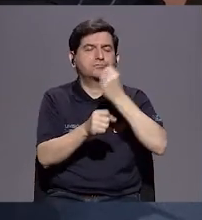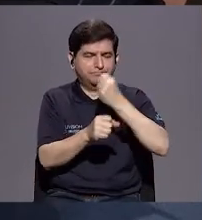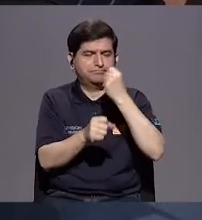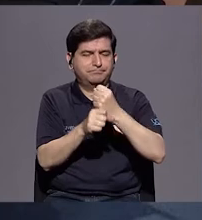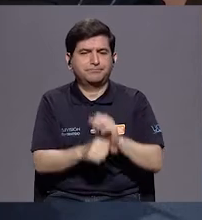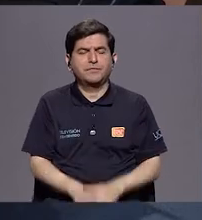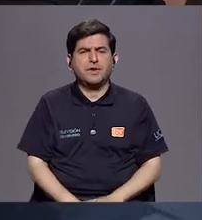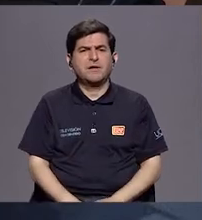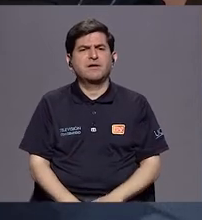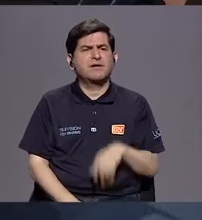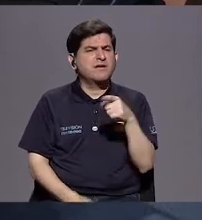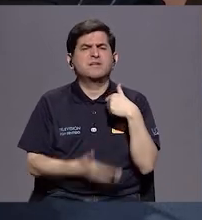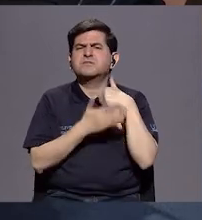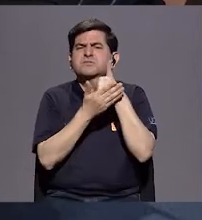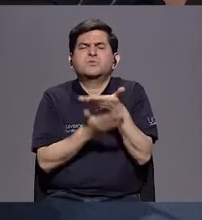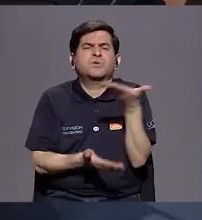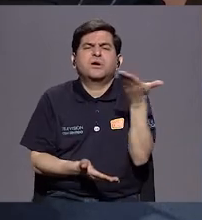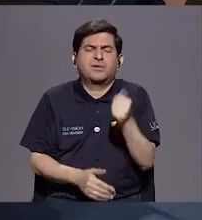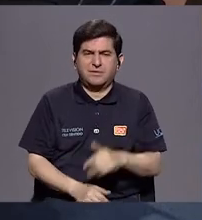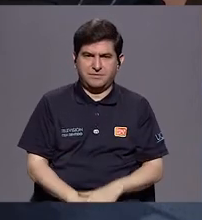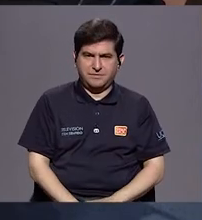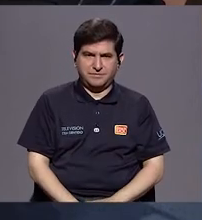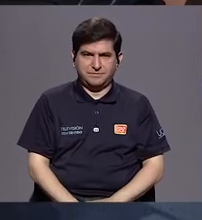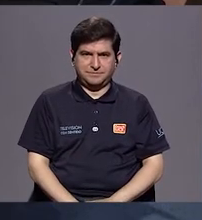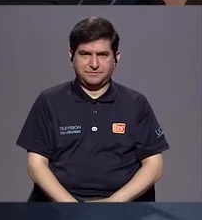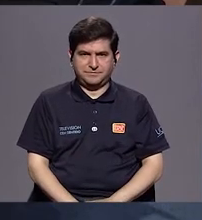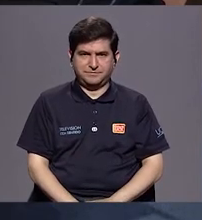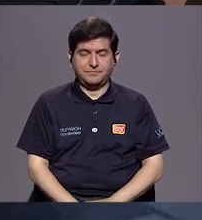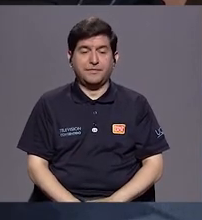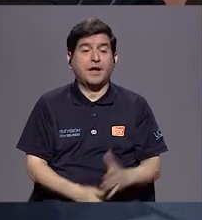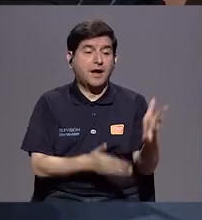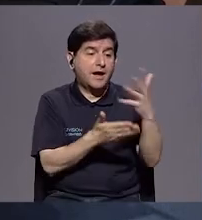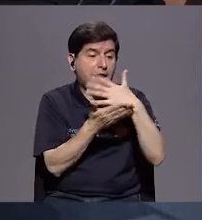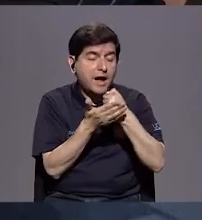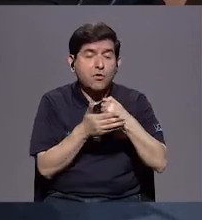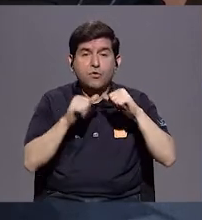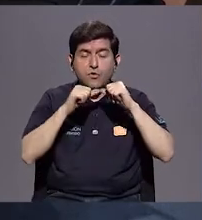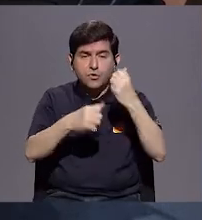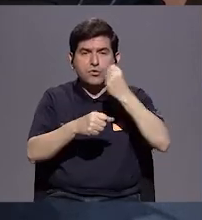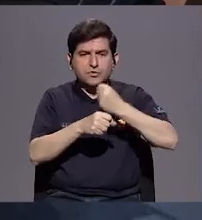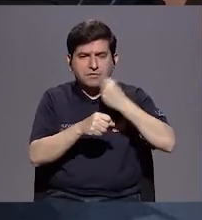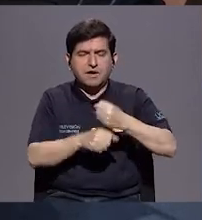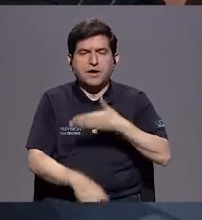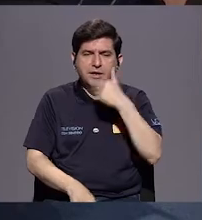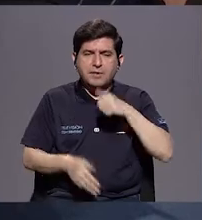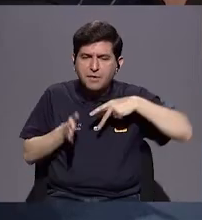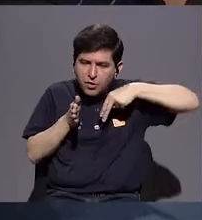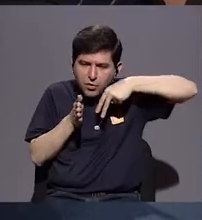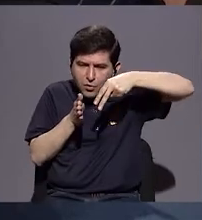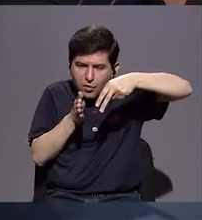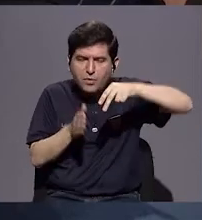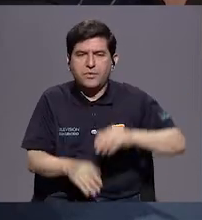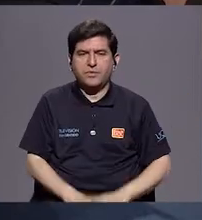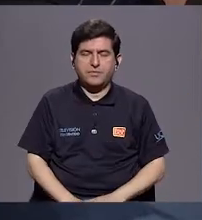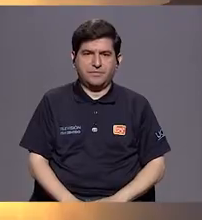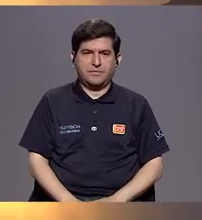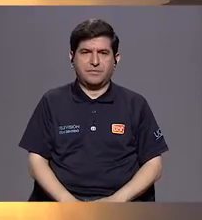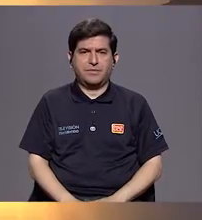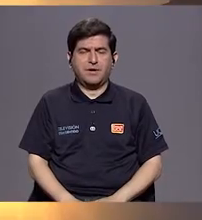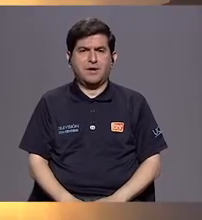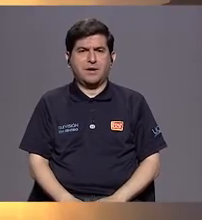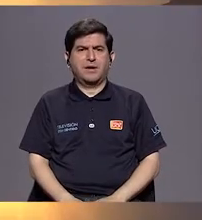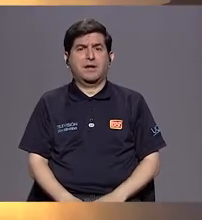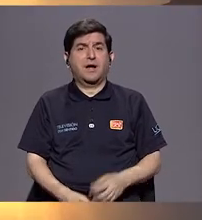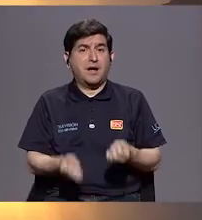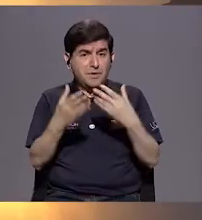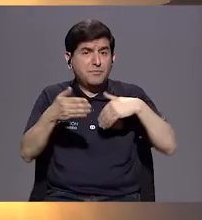obra y sirve como un ahorro para seguir haciendo y mejorando las aceras. Y en las aceras hay gran